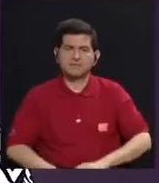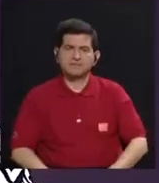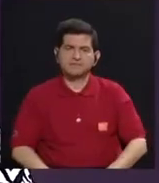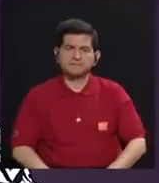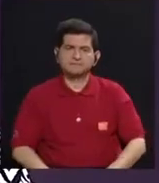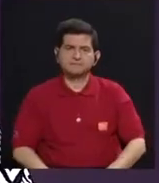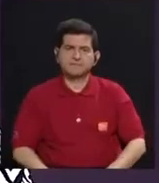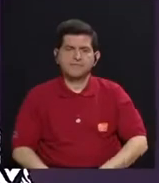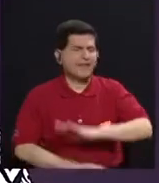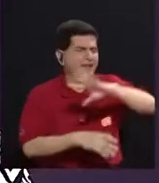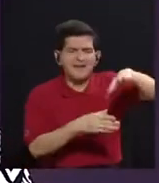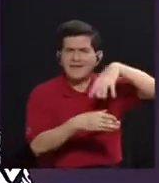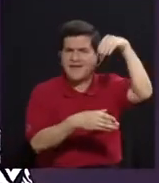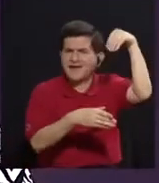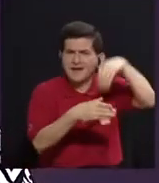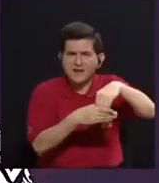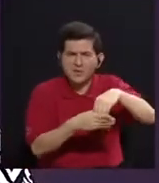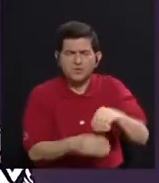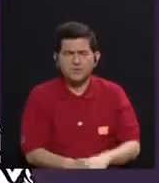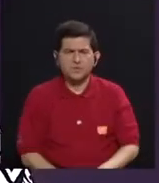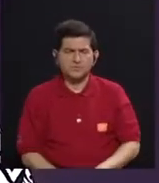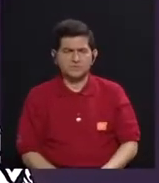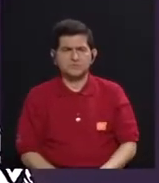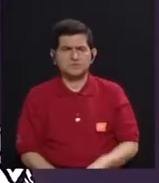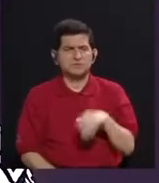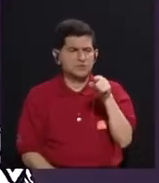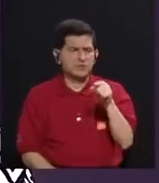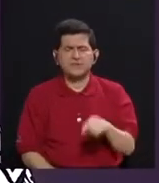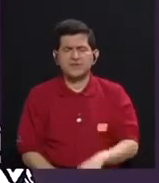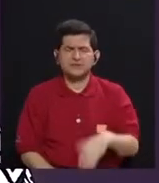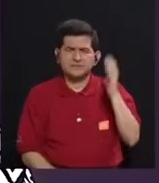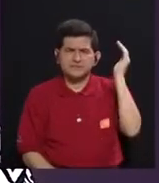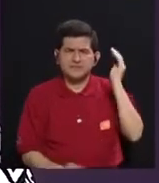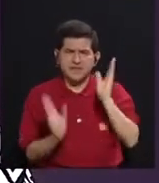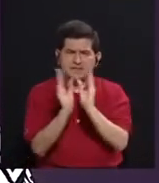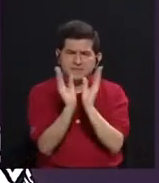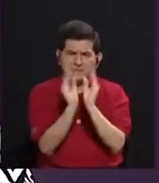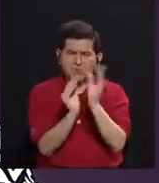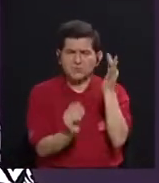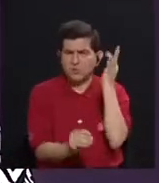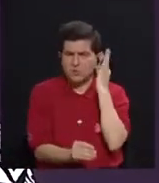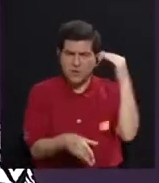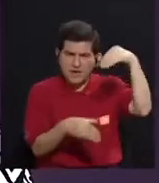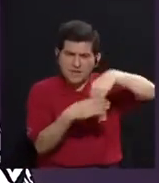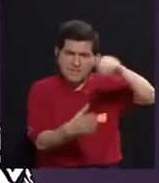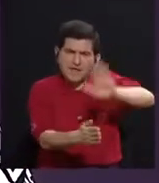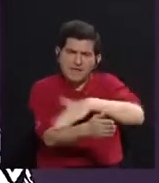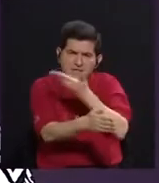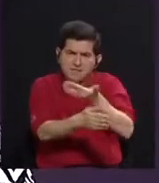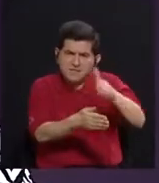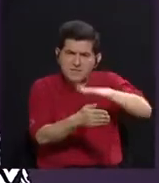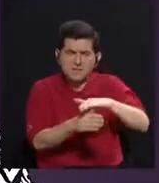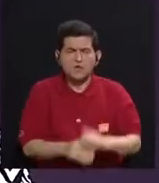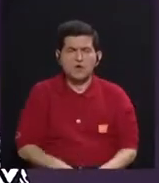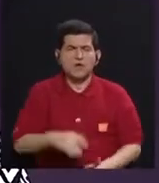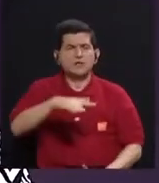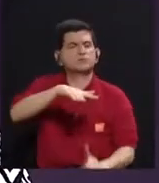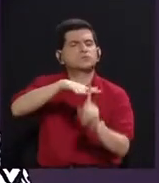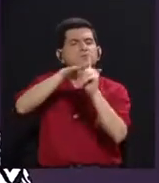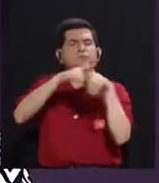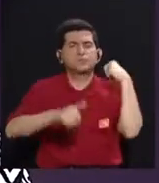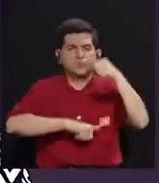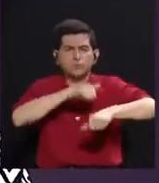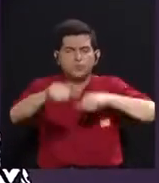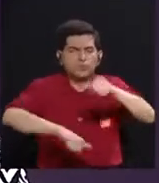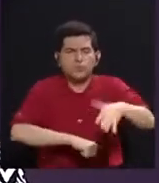Y en este contexto, Marucia, del simposio de mujeres en la música, que lo que están haciendo también es visibilizando las